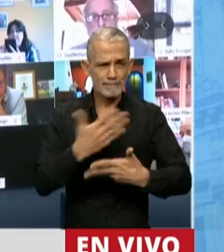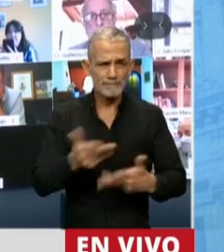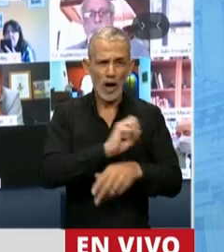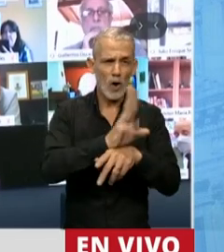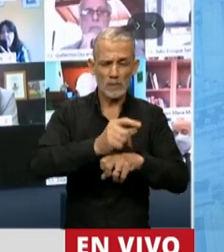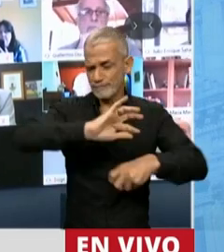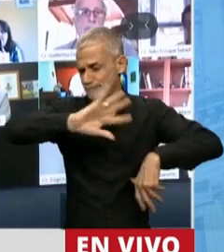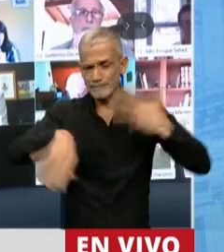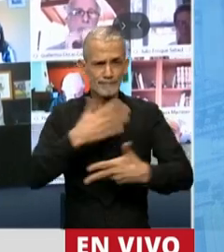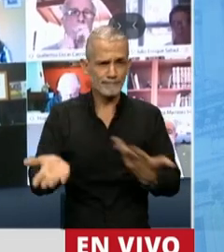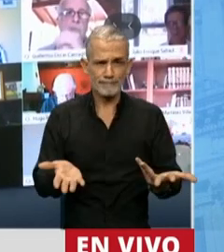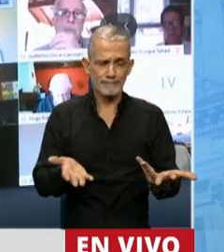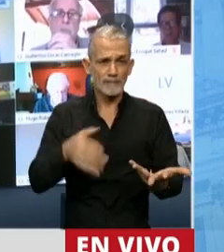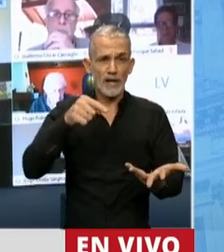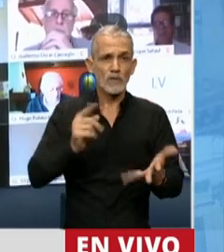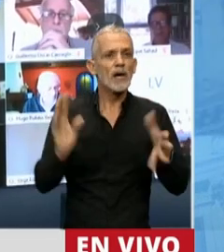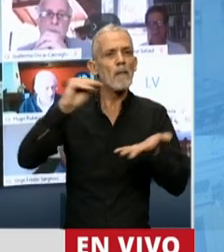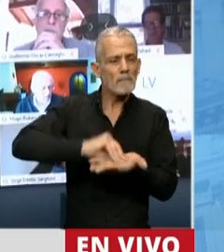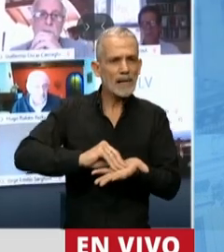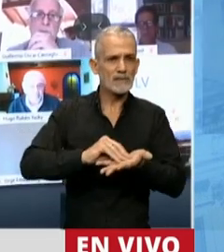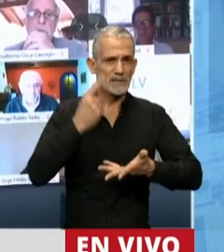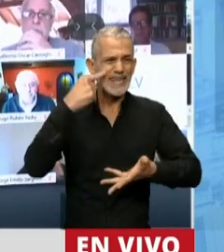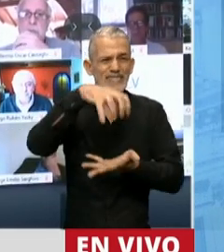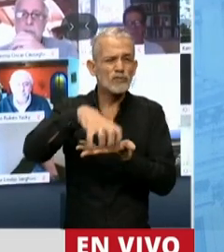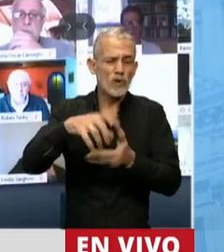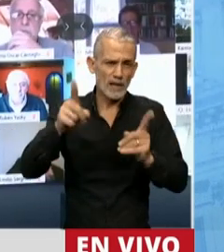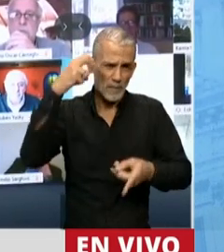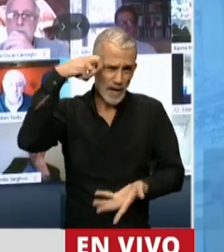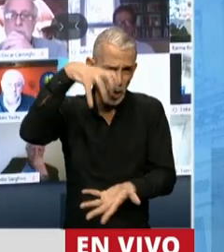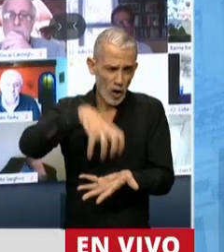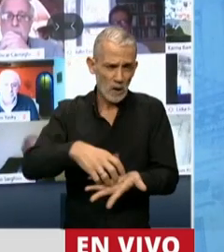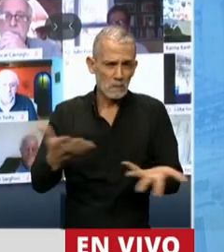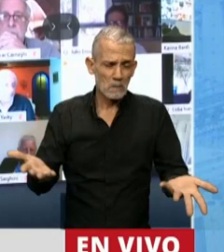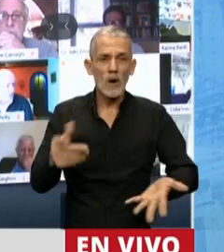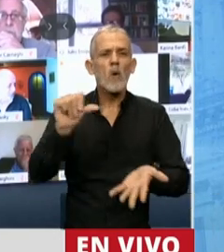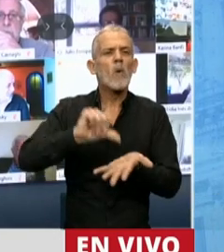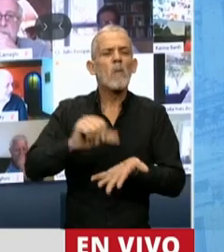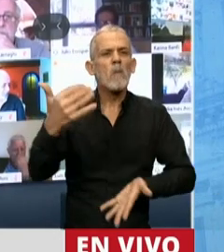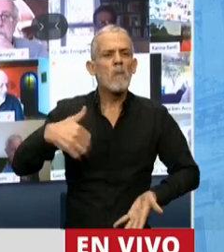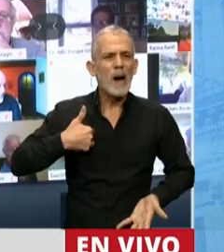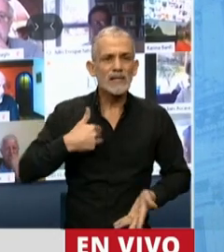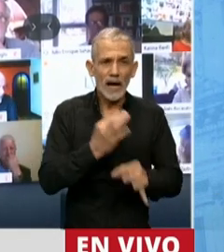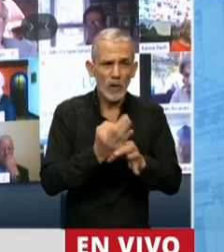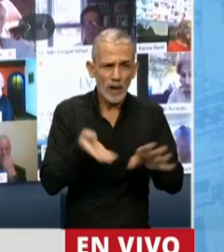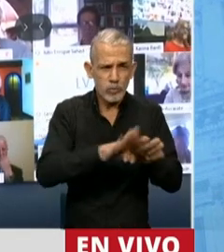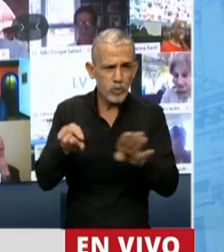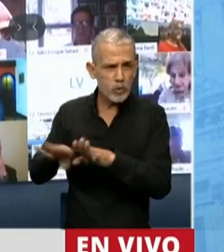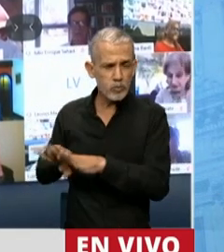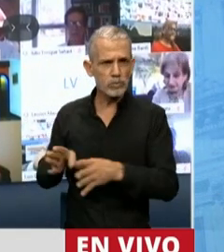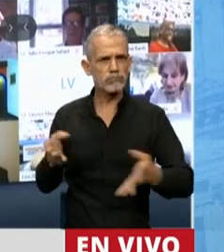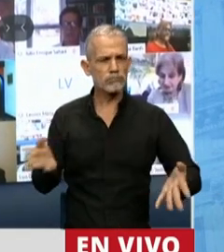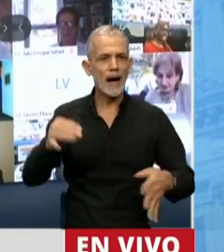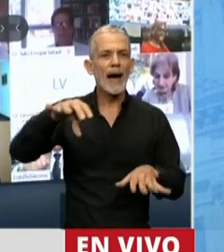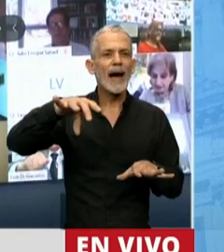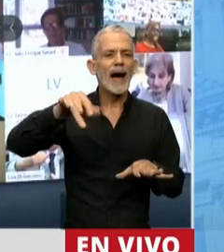se añade a ambos este desastre institucional en un país que tiene las escuelas cerradas y